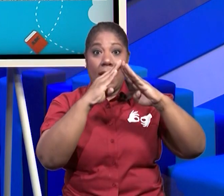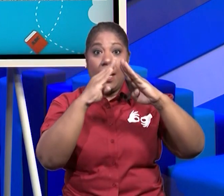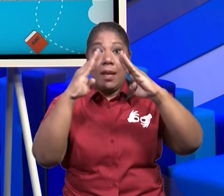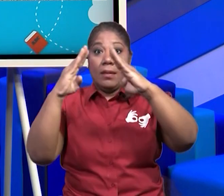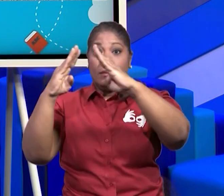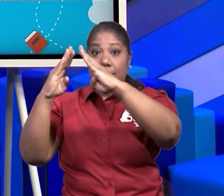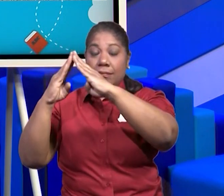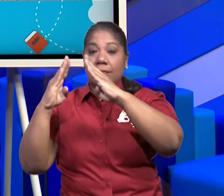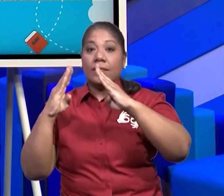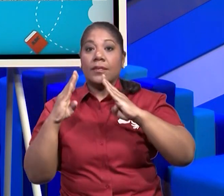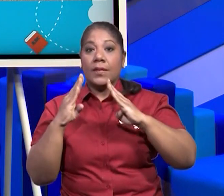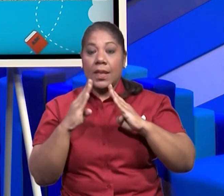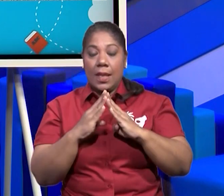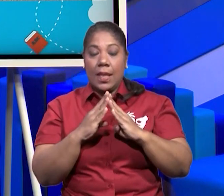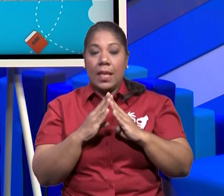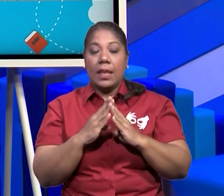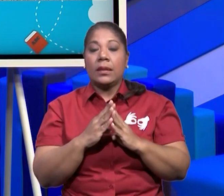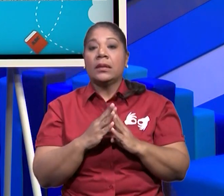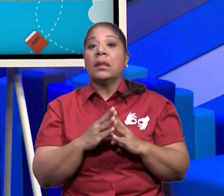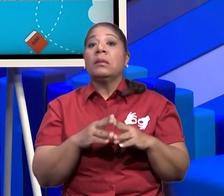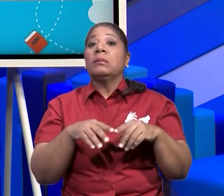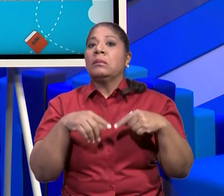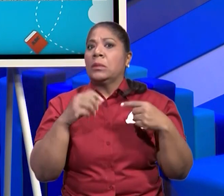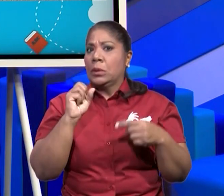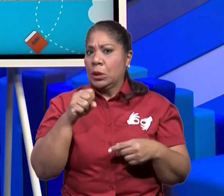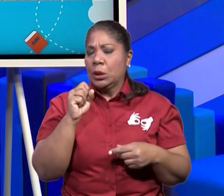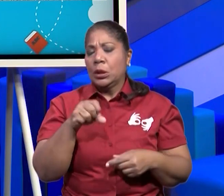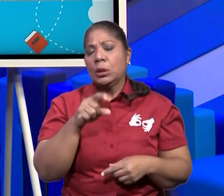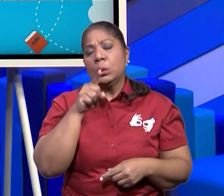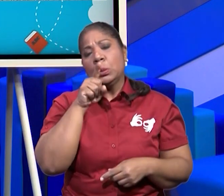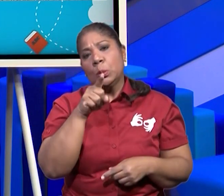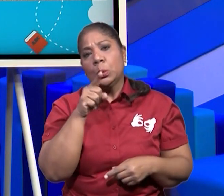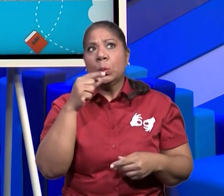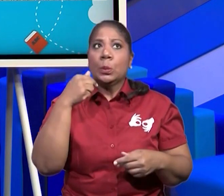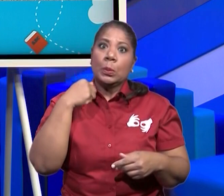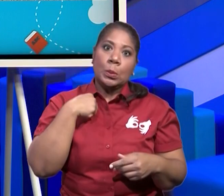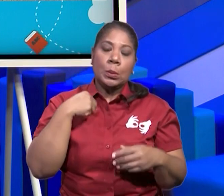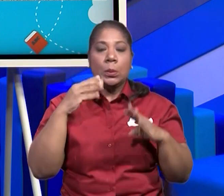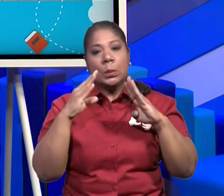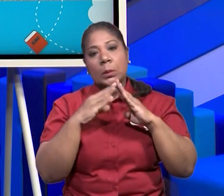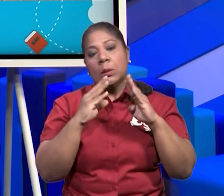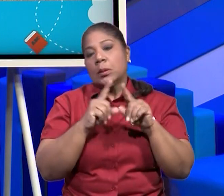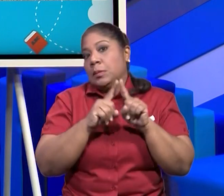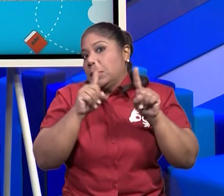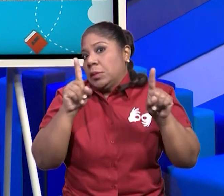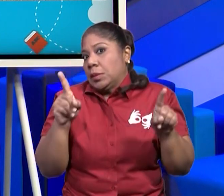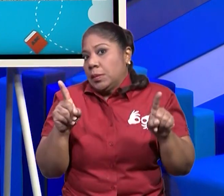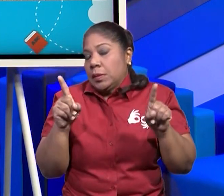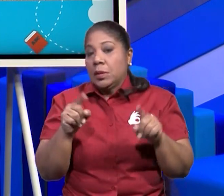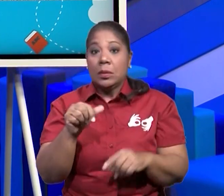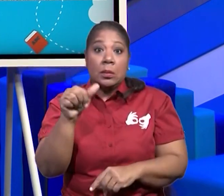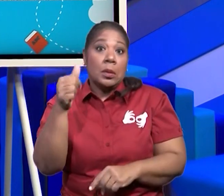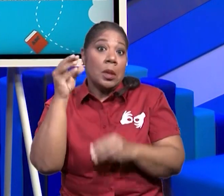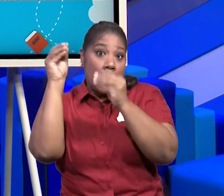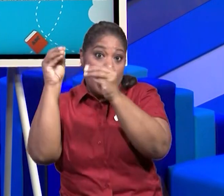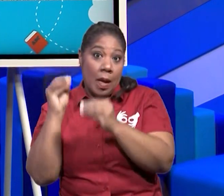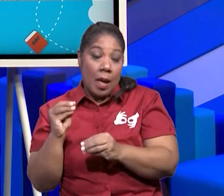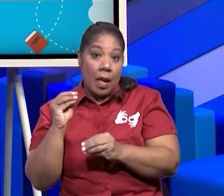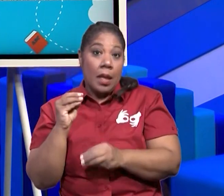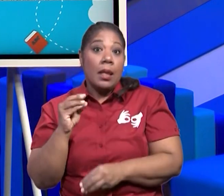de acuerdo a los materiales usados para su construcción. Como por ejemplo,